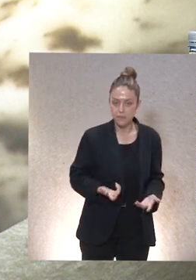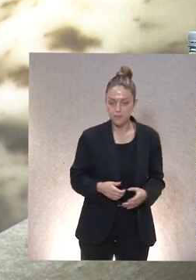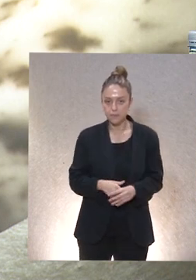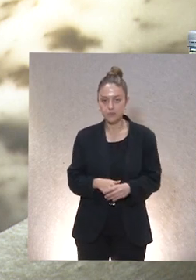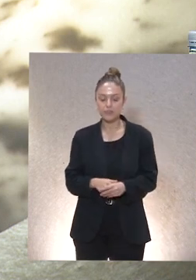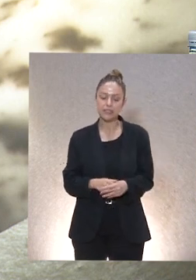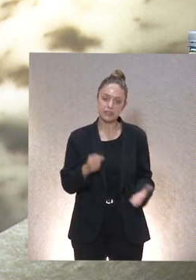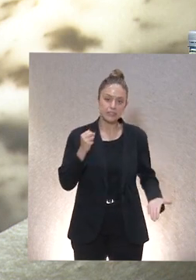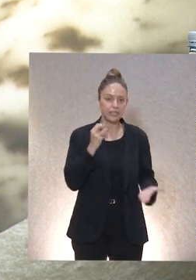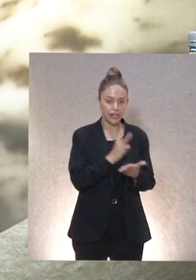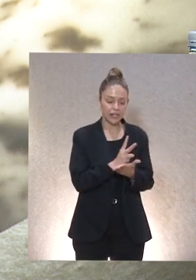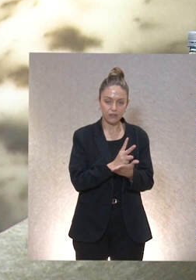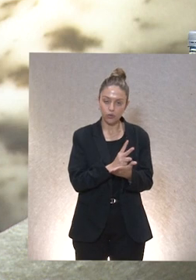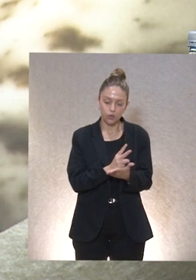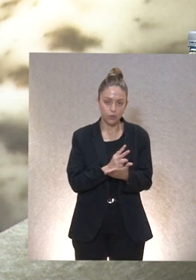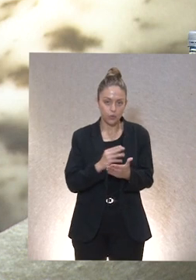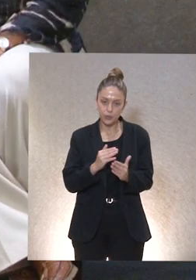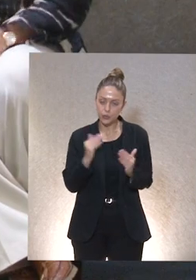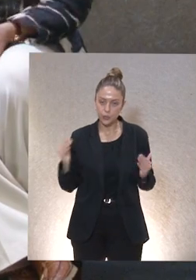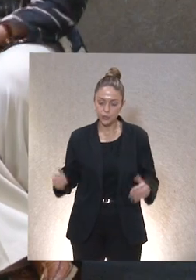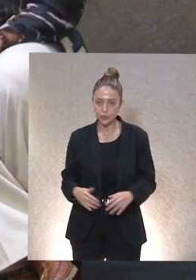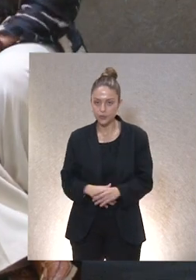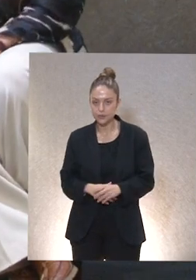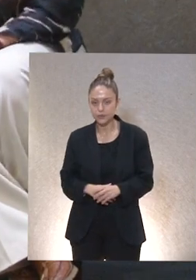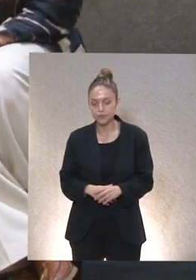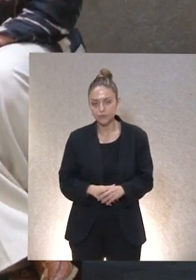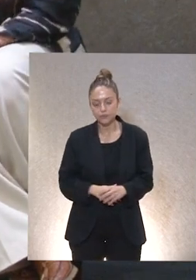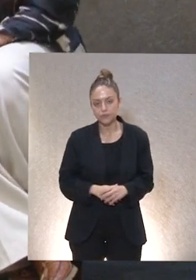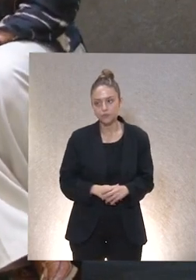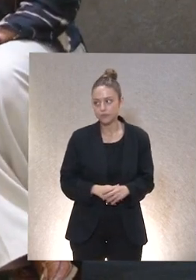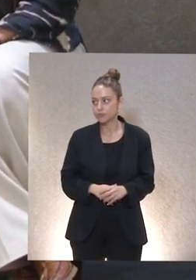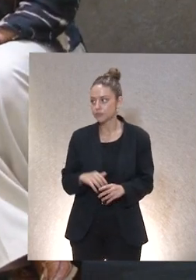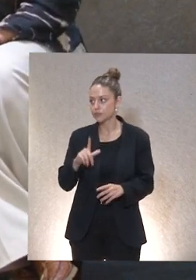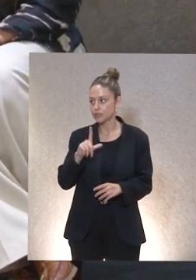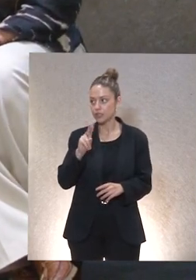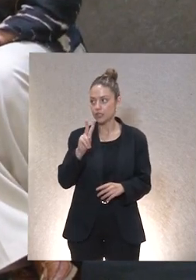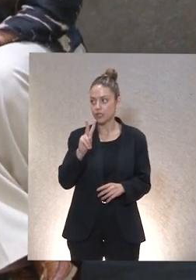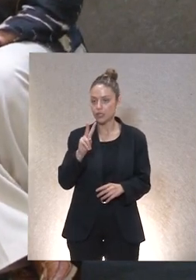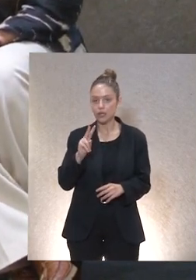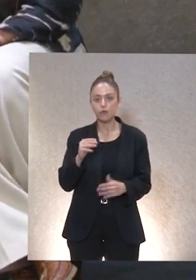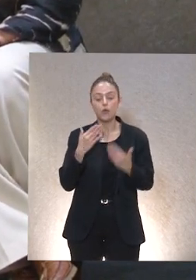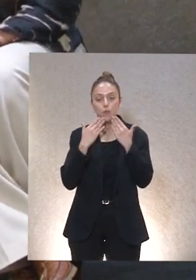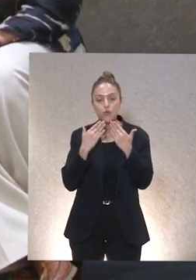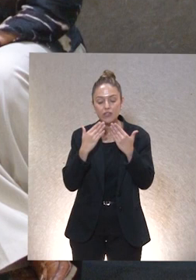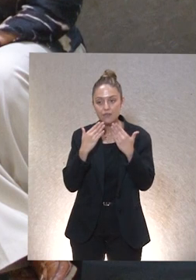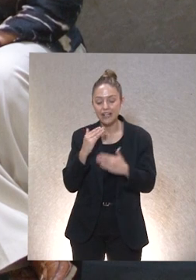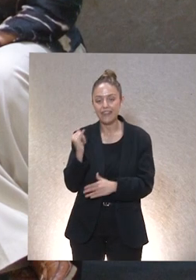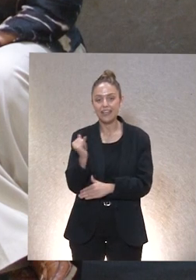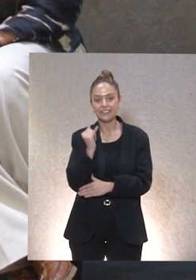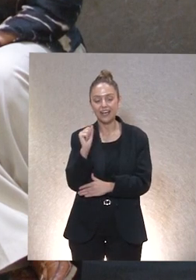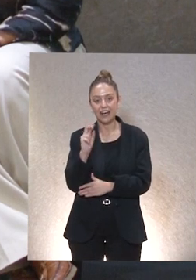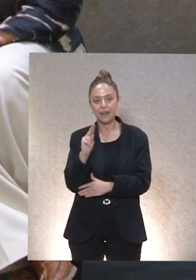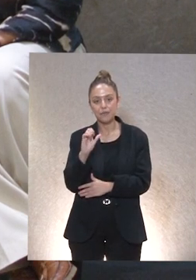es un reto grandísimo por ahí una pregunta Laura gracias bueno muchísimas gracias Javier por tu